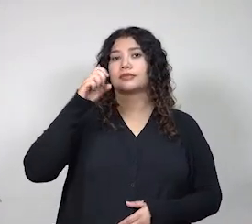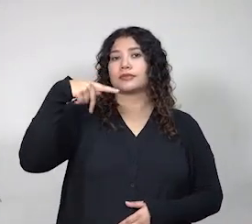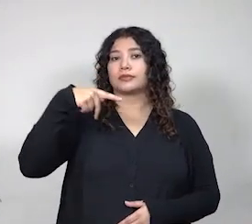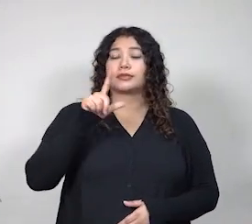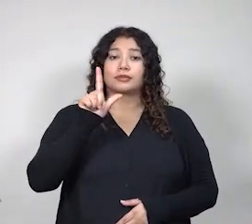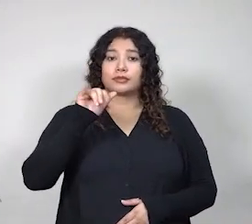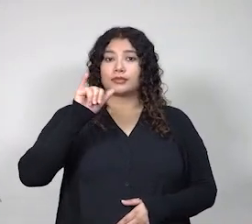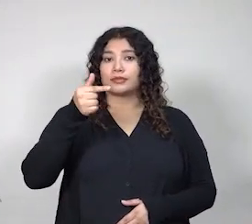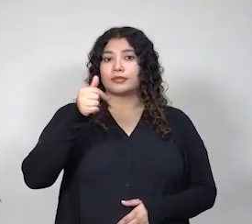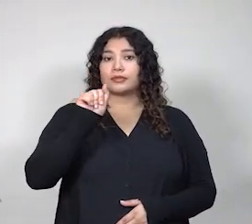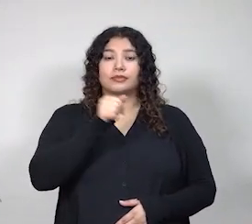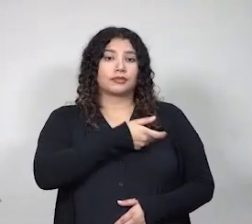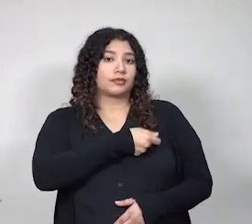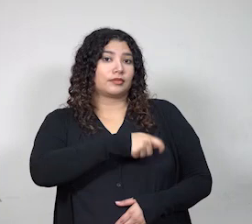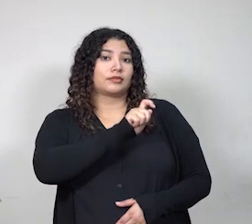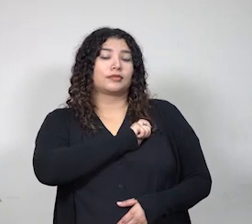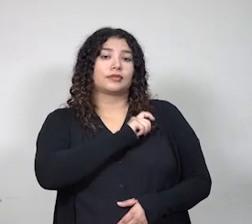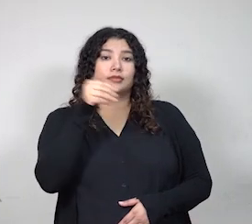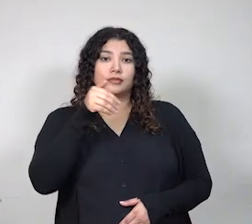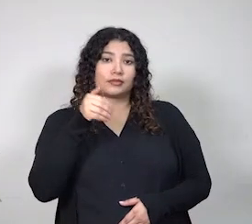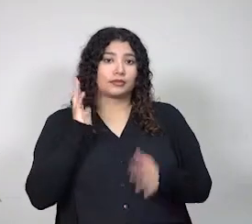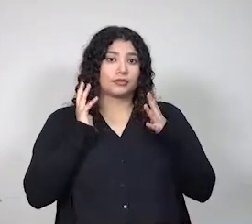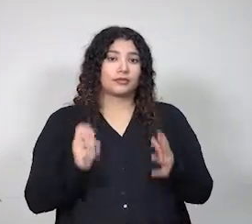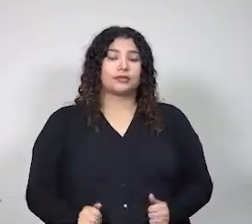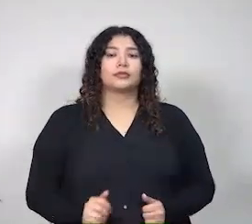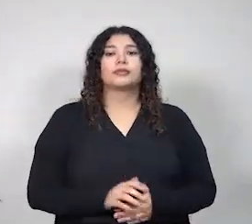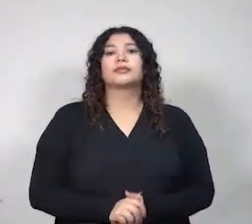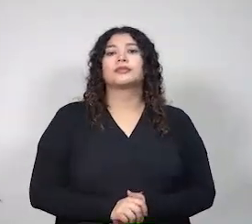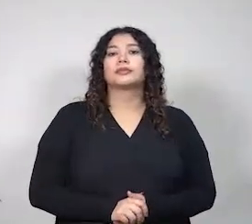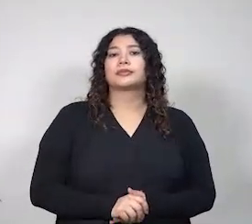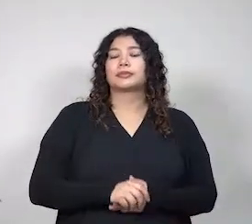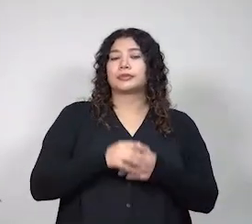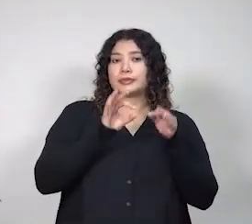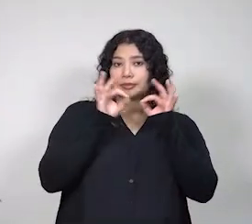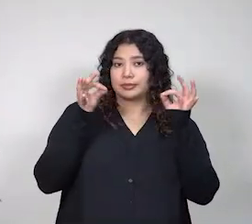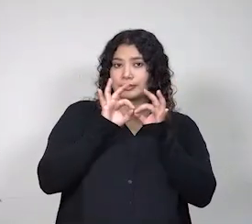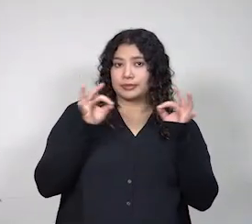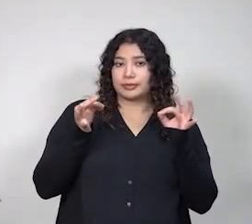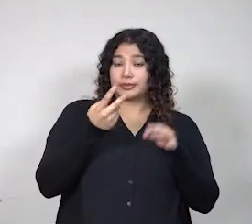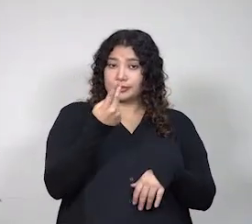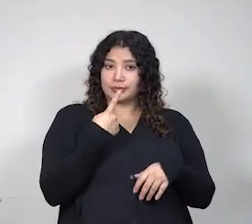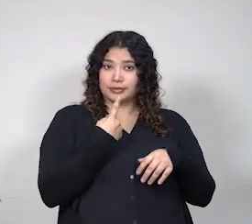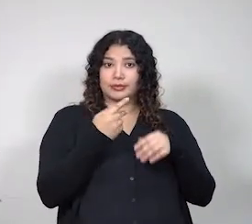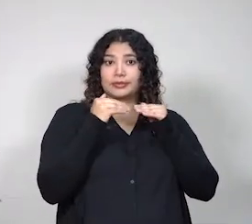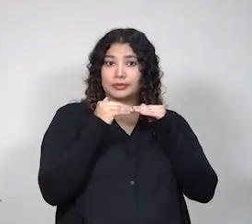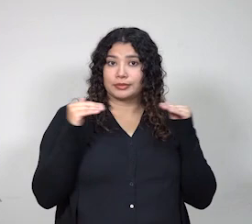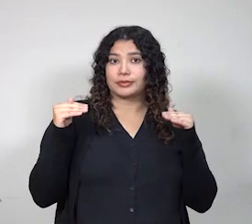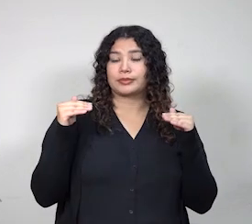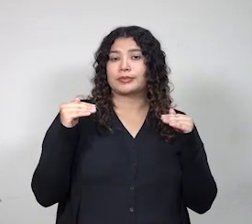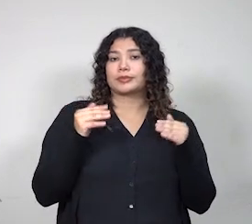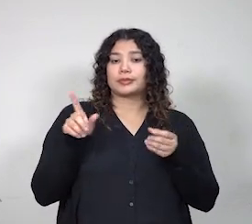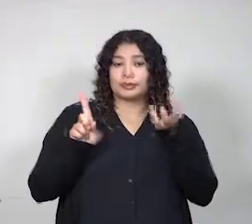Liga Española de Educación de Utilidad Pública, Liga Sevillana. Aparece en letras de colores sobre un fondo blanco, Yo soy como tú,